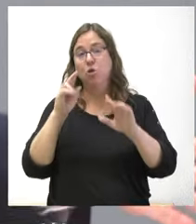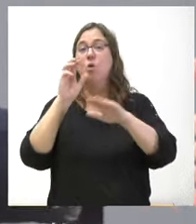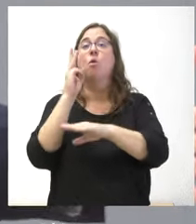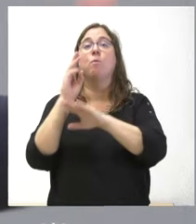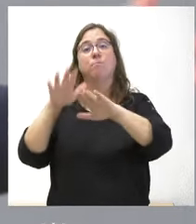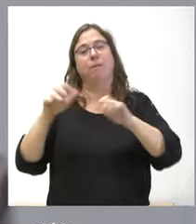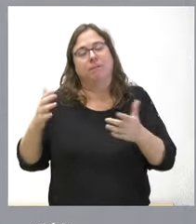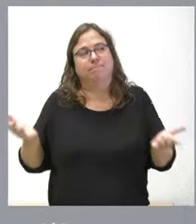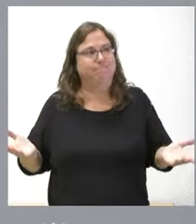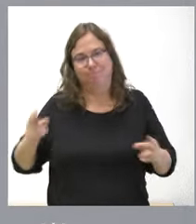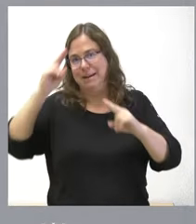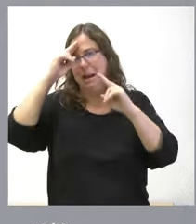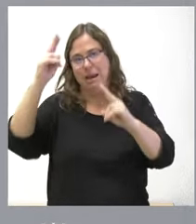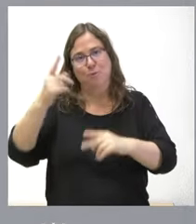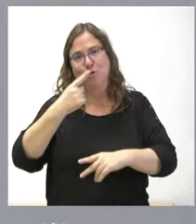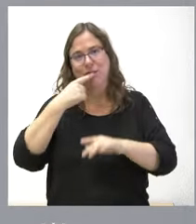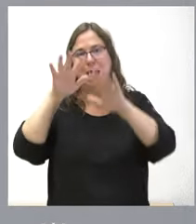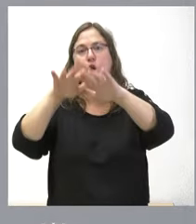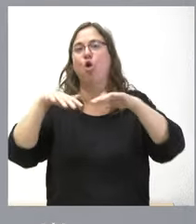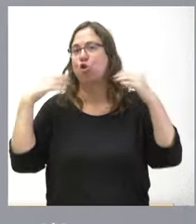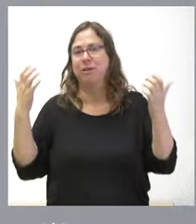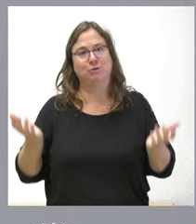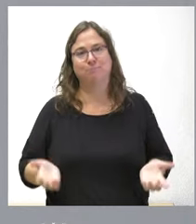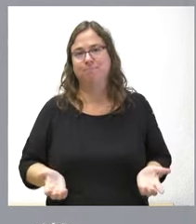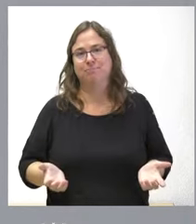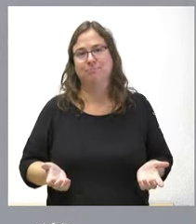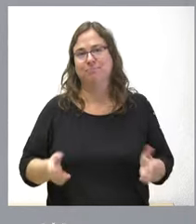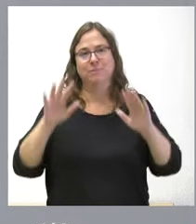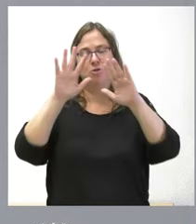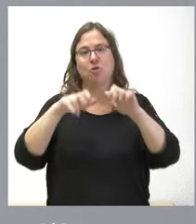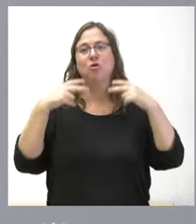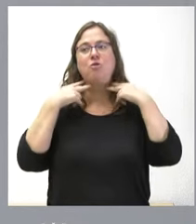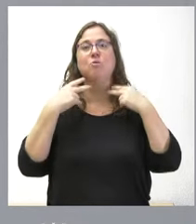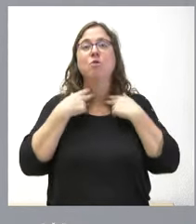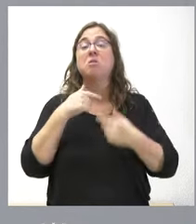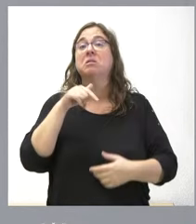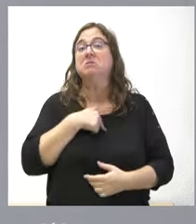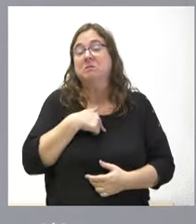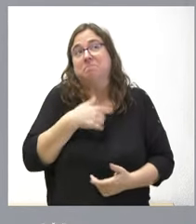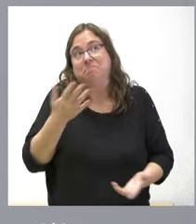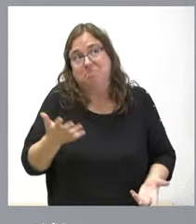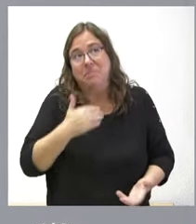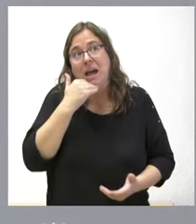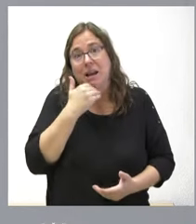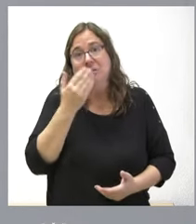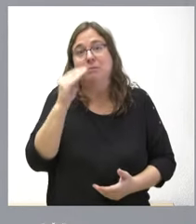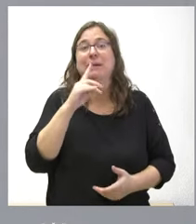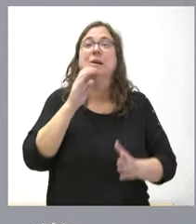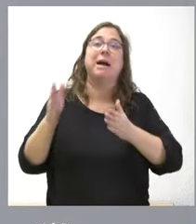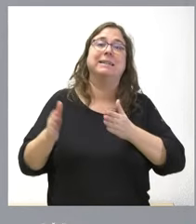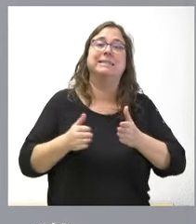pues vamos a respetar lo que diga el Congreso de los Diputados yo alguna observación tendría que hacer a la senda